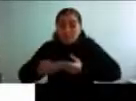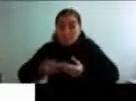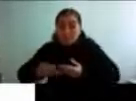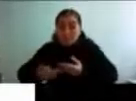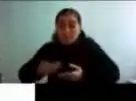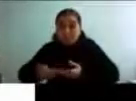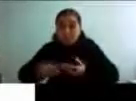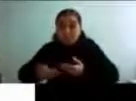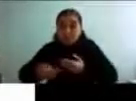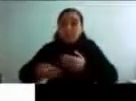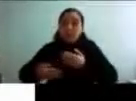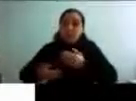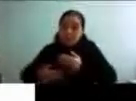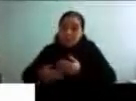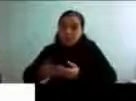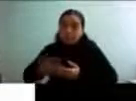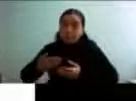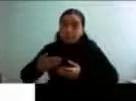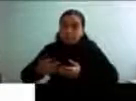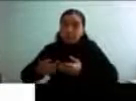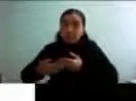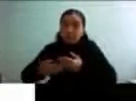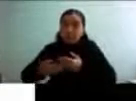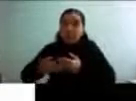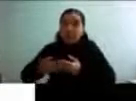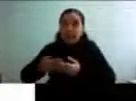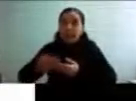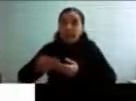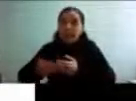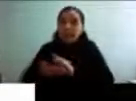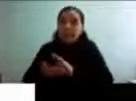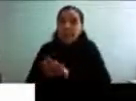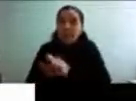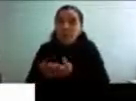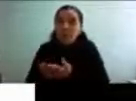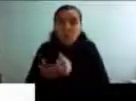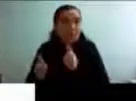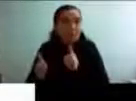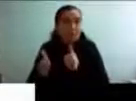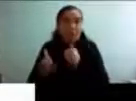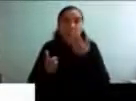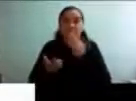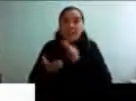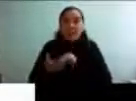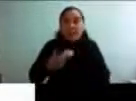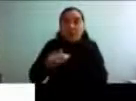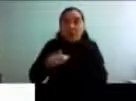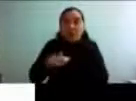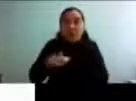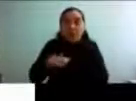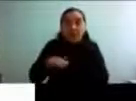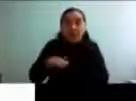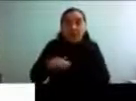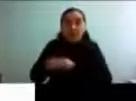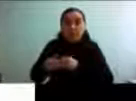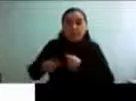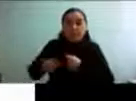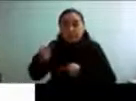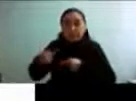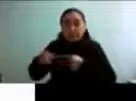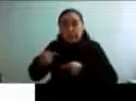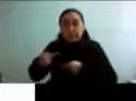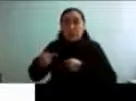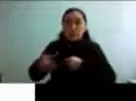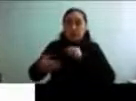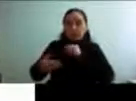funcional, que es como una línea de crédito de la salud que tenemos, que sirve para cuando a uno le falla un poquito, digamos, algo, y uno tiene una